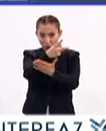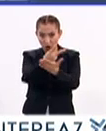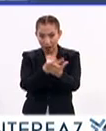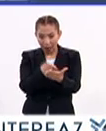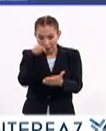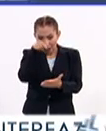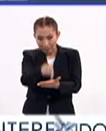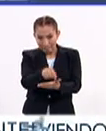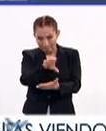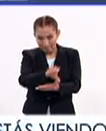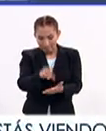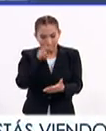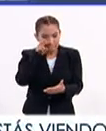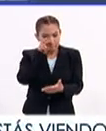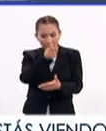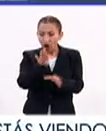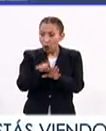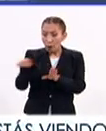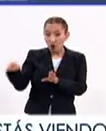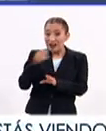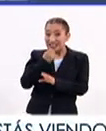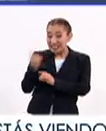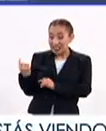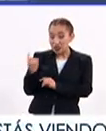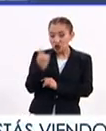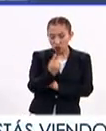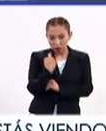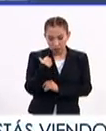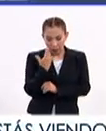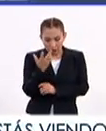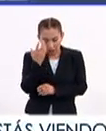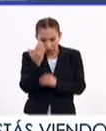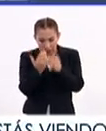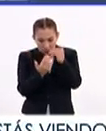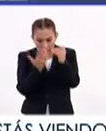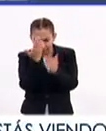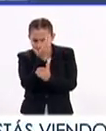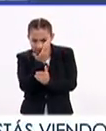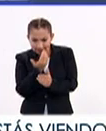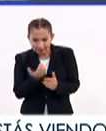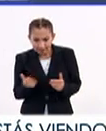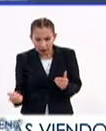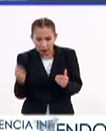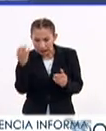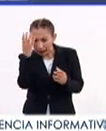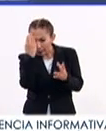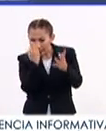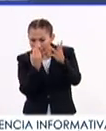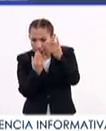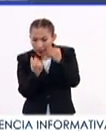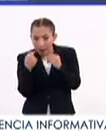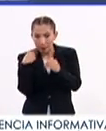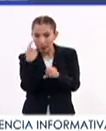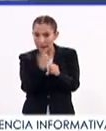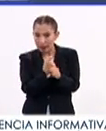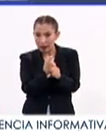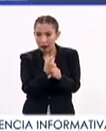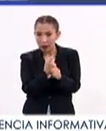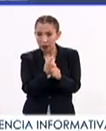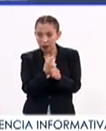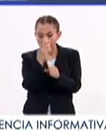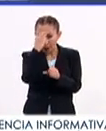nosotros vemos cómo los niños van a desarrollar esas capacidades cognitivas a través, primero, de